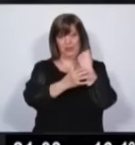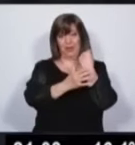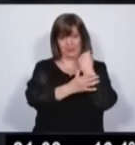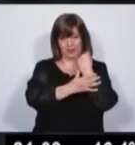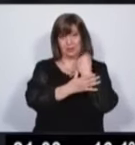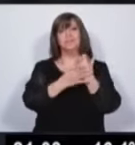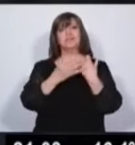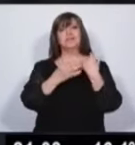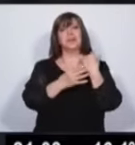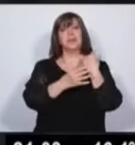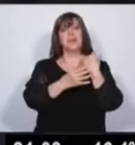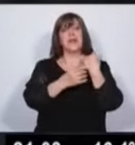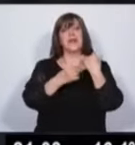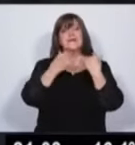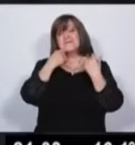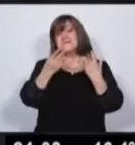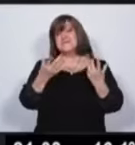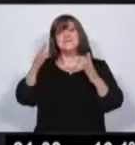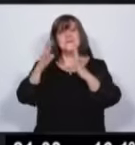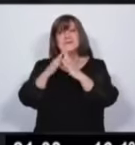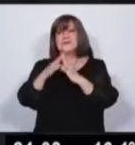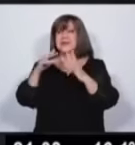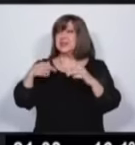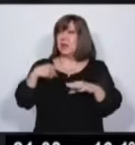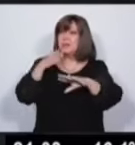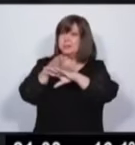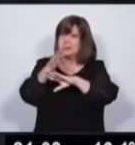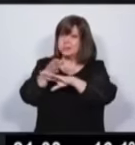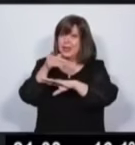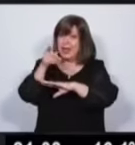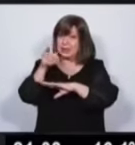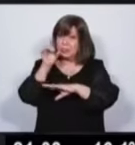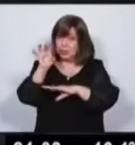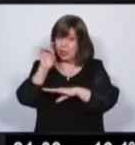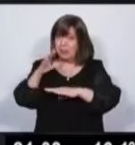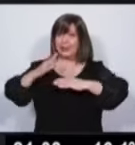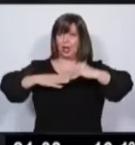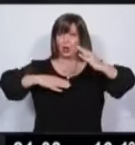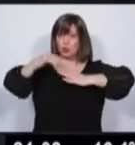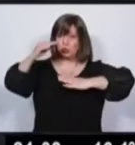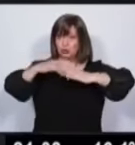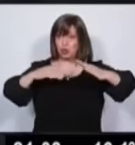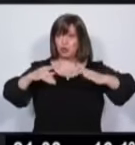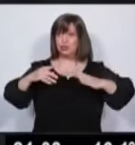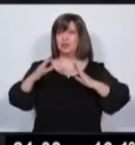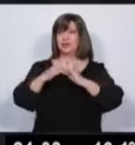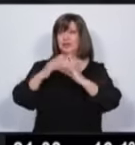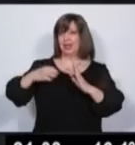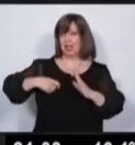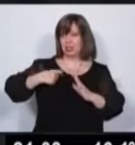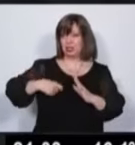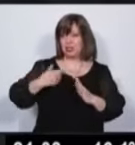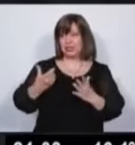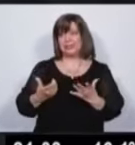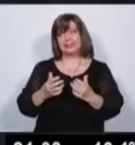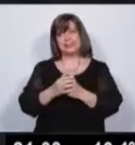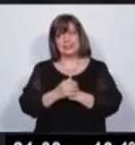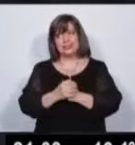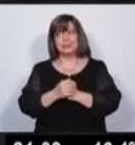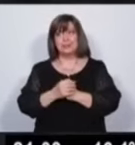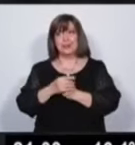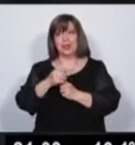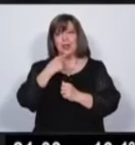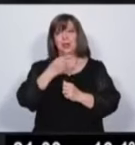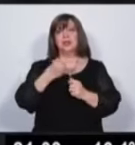El problema de la vivienda no es simplemente el acceso a la construcción de la vivienda social, que lo vamos a revertir, no como están haciendo ellos que